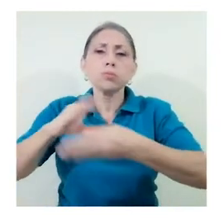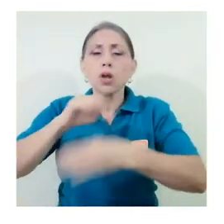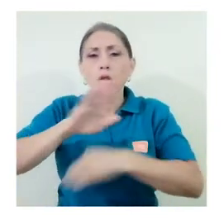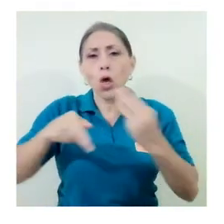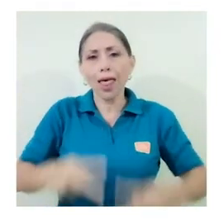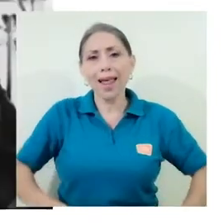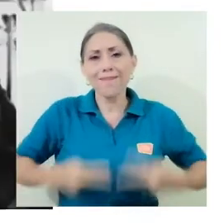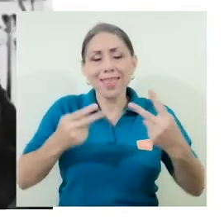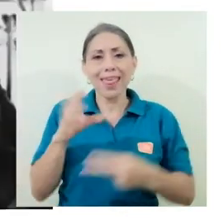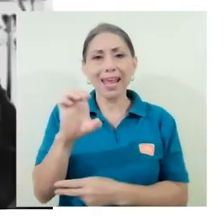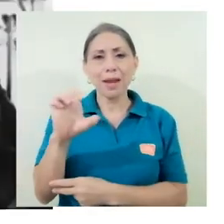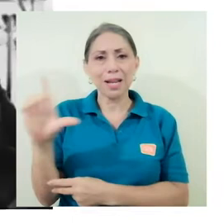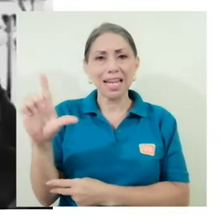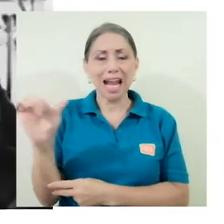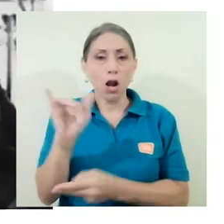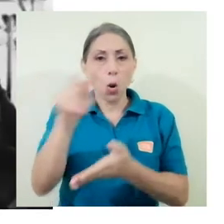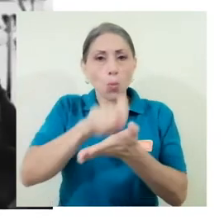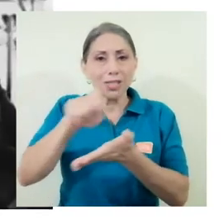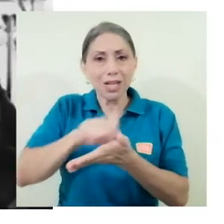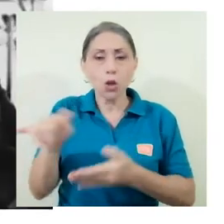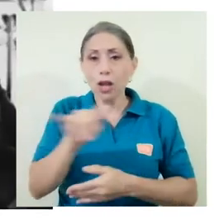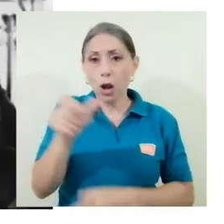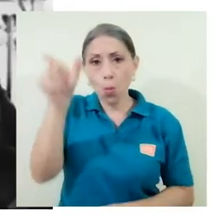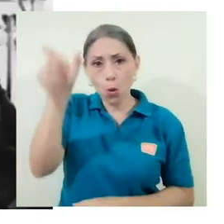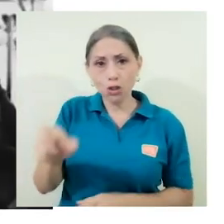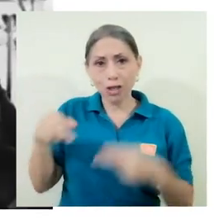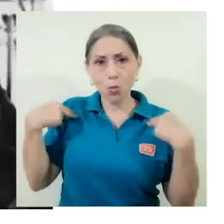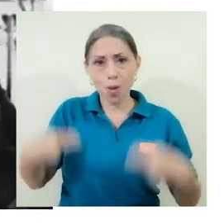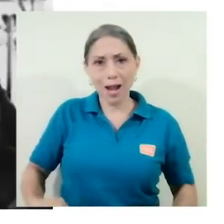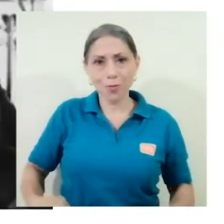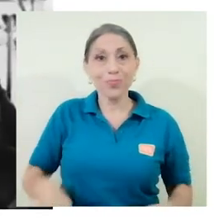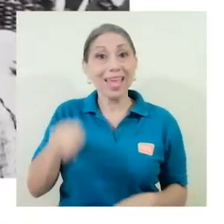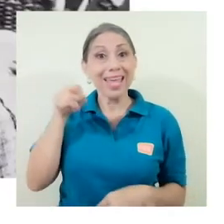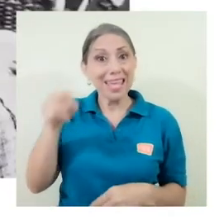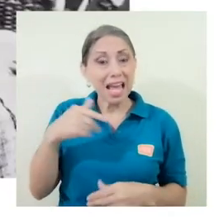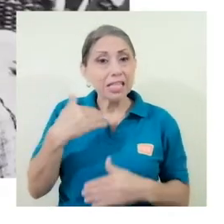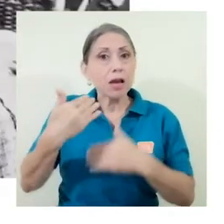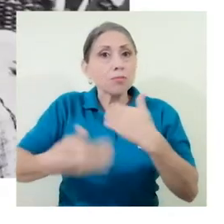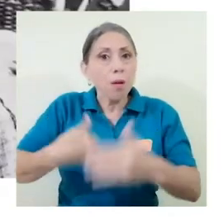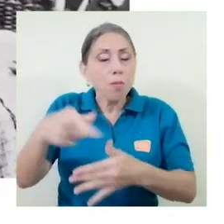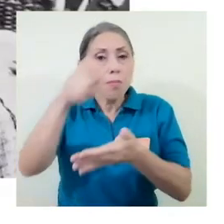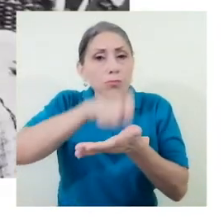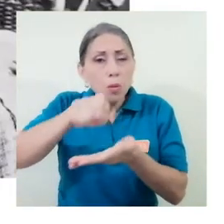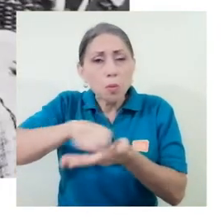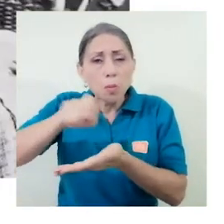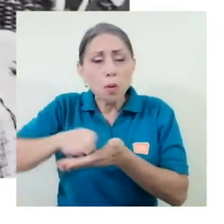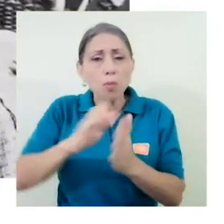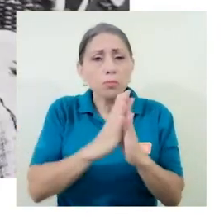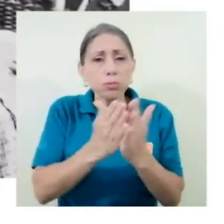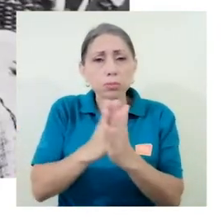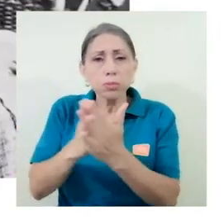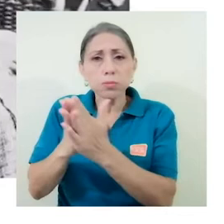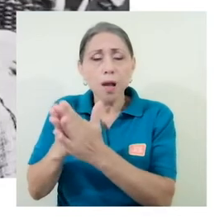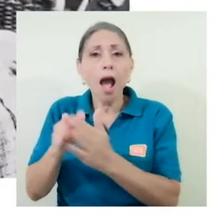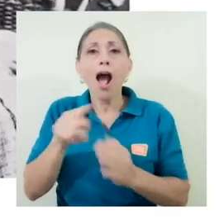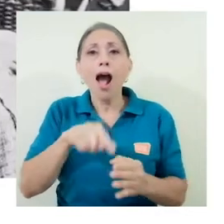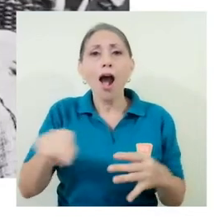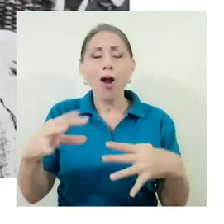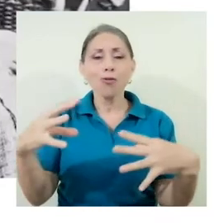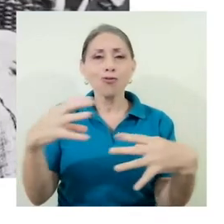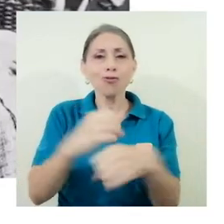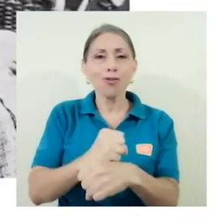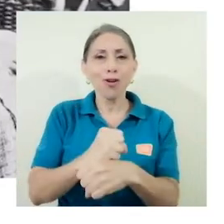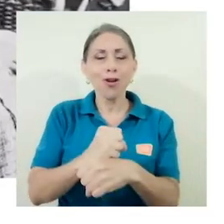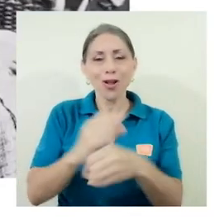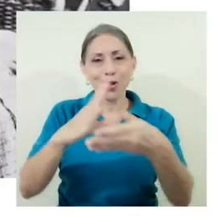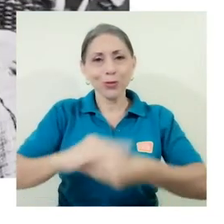escritora y como ser humano, y de cómo fue construyendo su acervo literario necesario para dar vida a